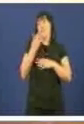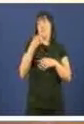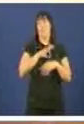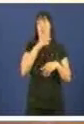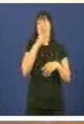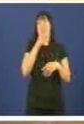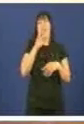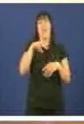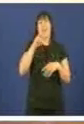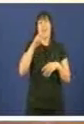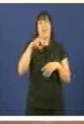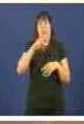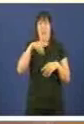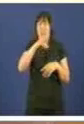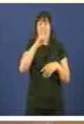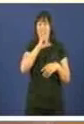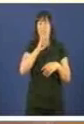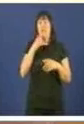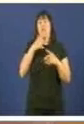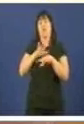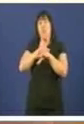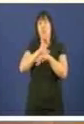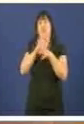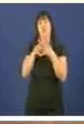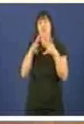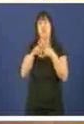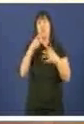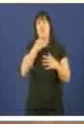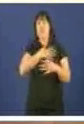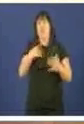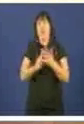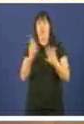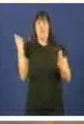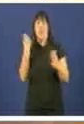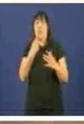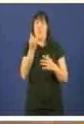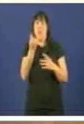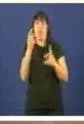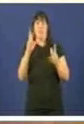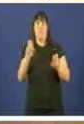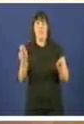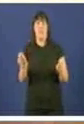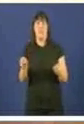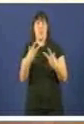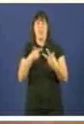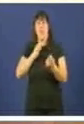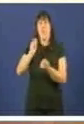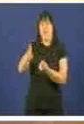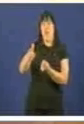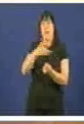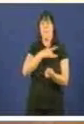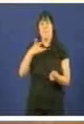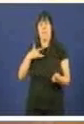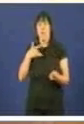consellero de infraestructuras, falaba de eliminar o gasto social para entregarlle os cartos a constructoras e bancos a través das